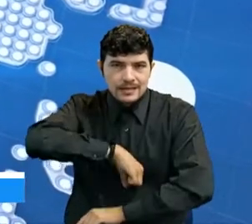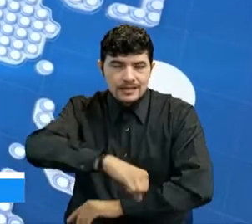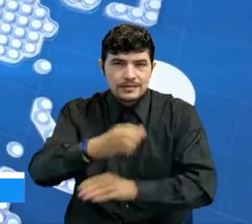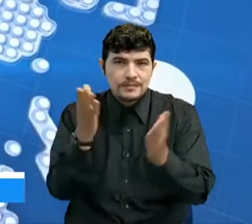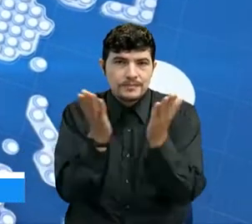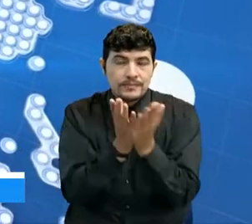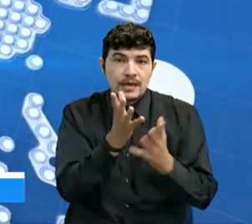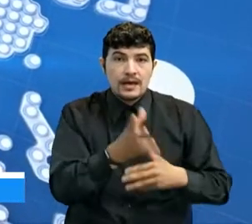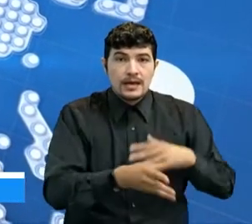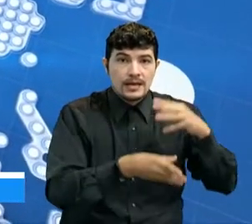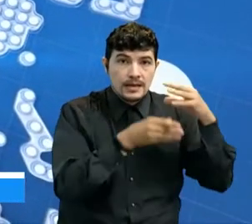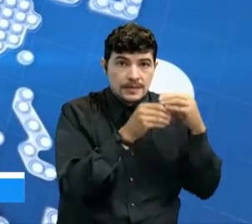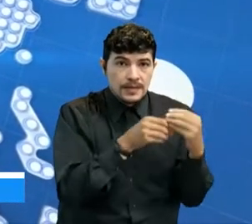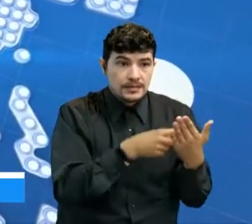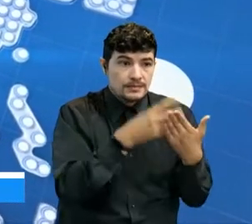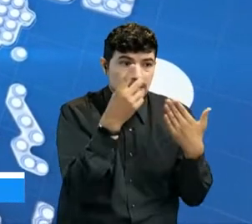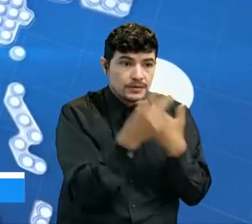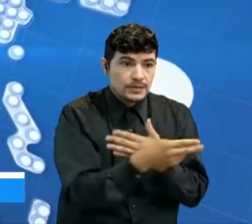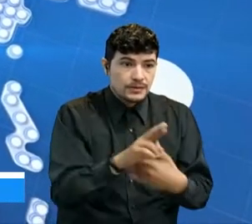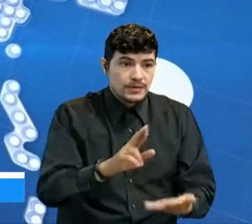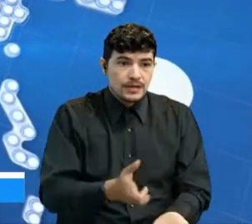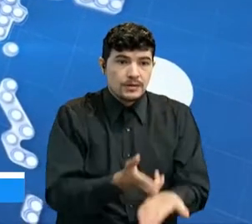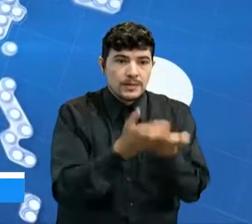reactivación económica para nuestra región.